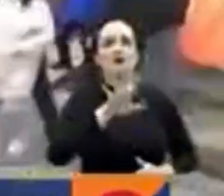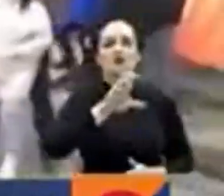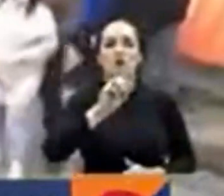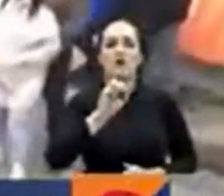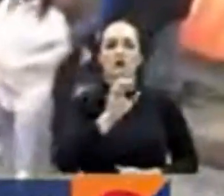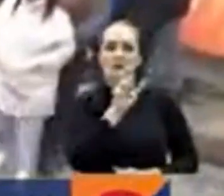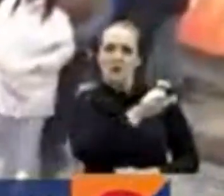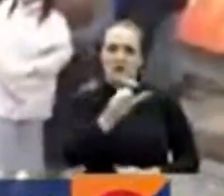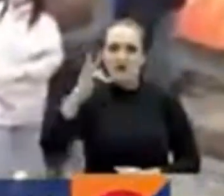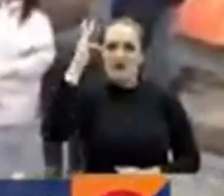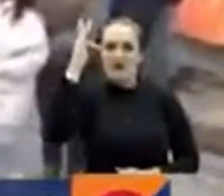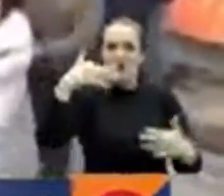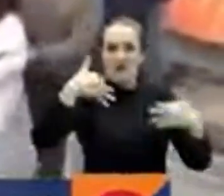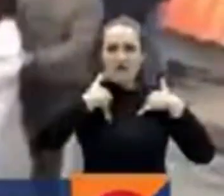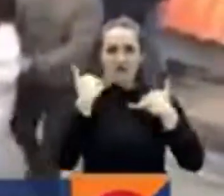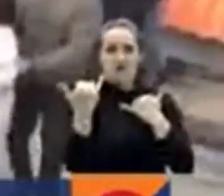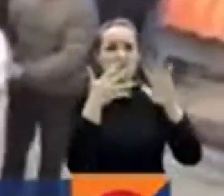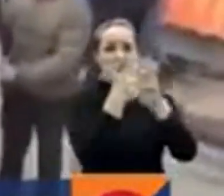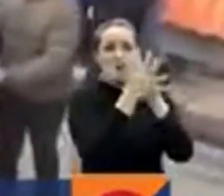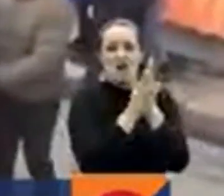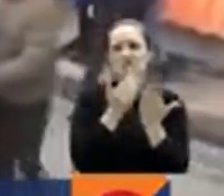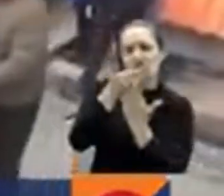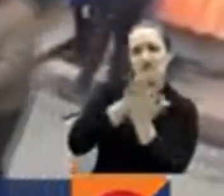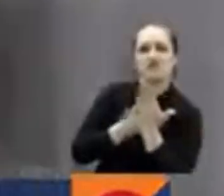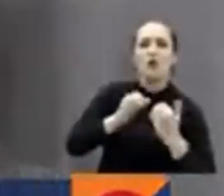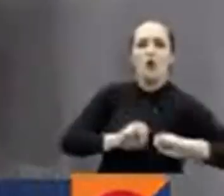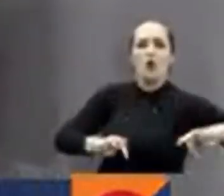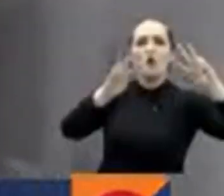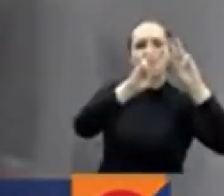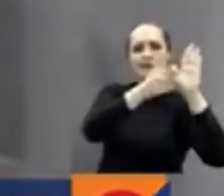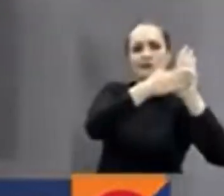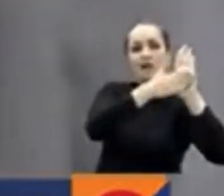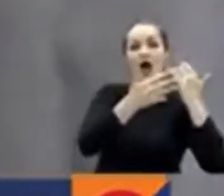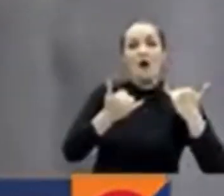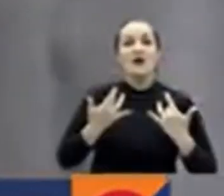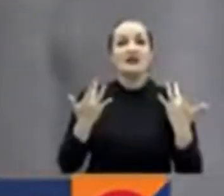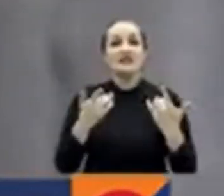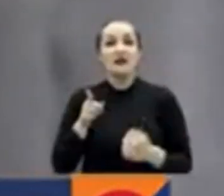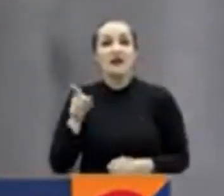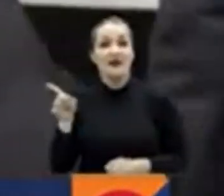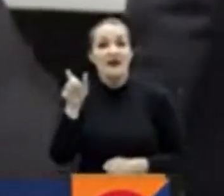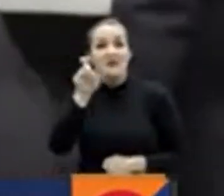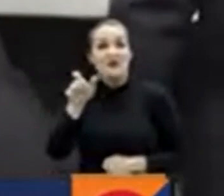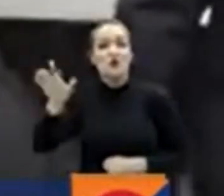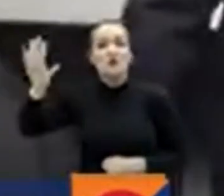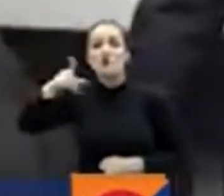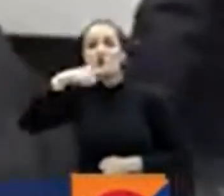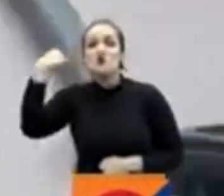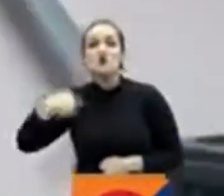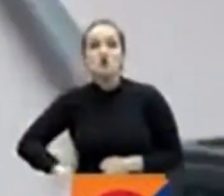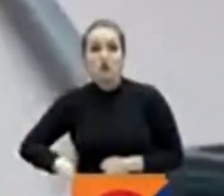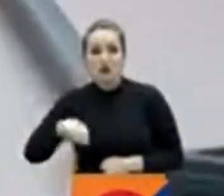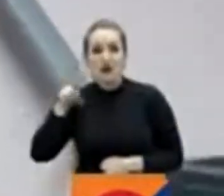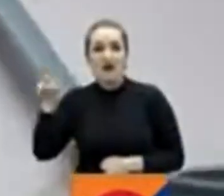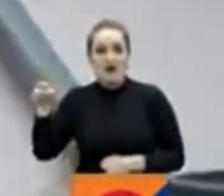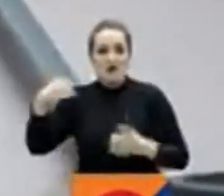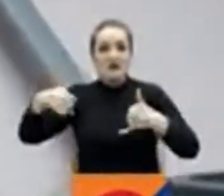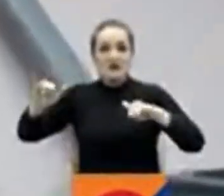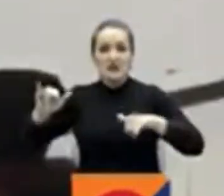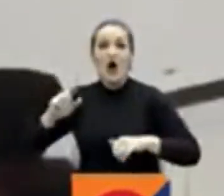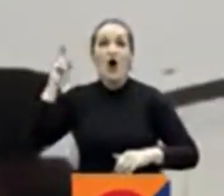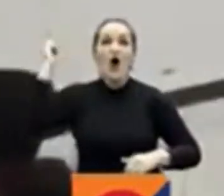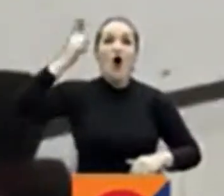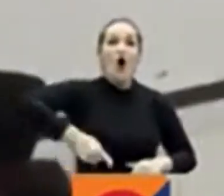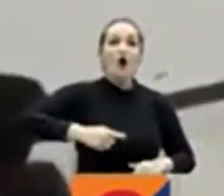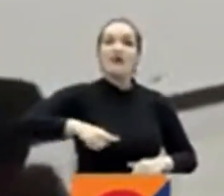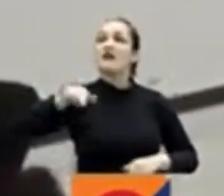testigos. Allí, en ese rincón del mundo se espera la llegada de estos reservistas rusos por orden de Putin siendo leña al